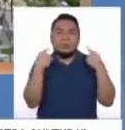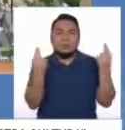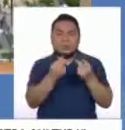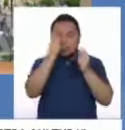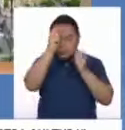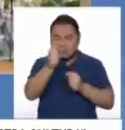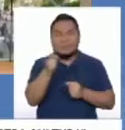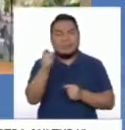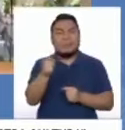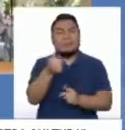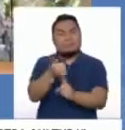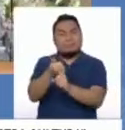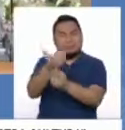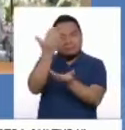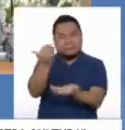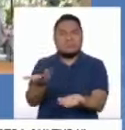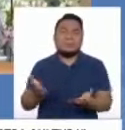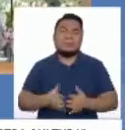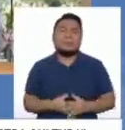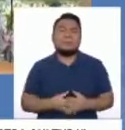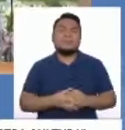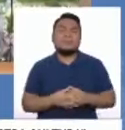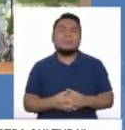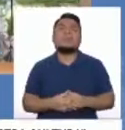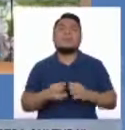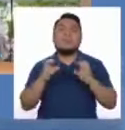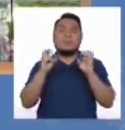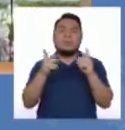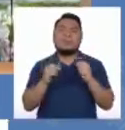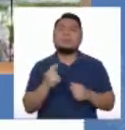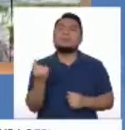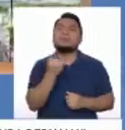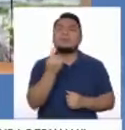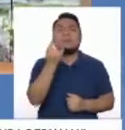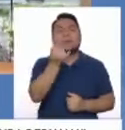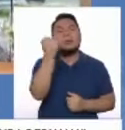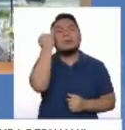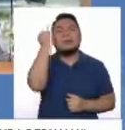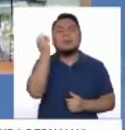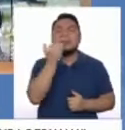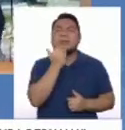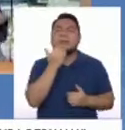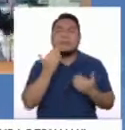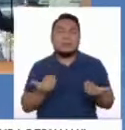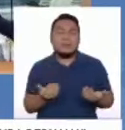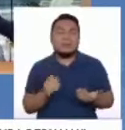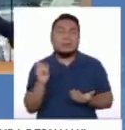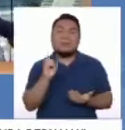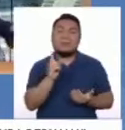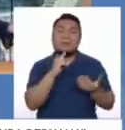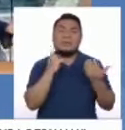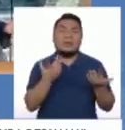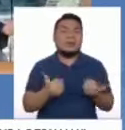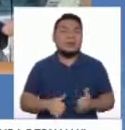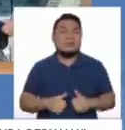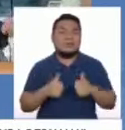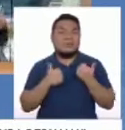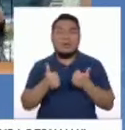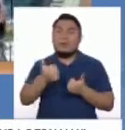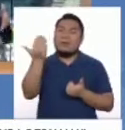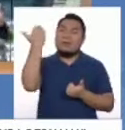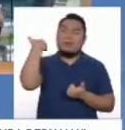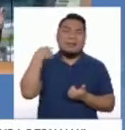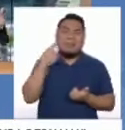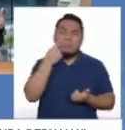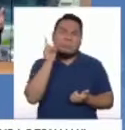merece. De acuerdo, ministro, simplemente para tener una idea de quienes no han vivido en otras generaciones